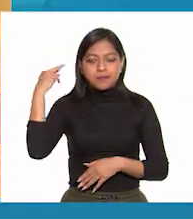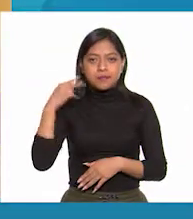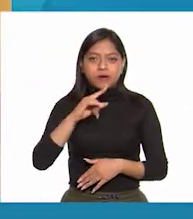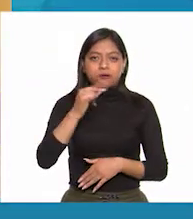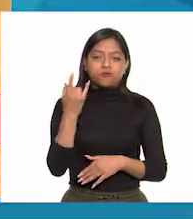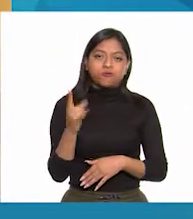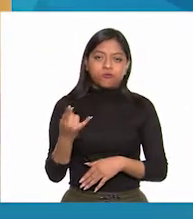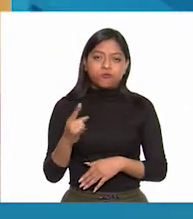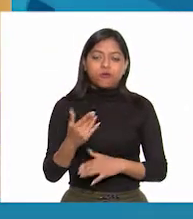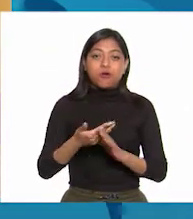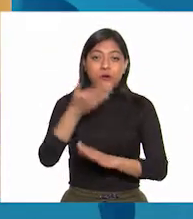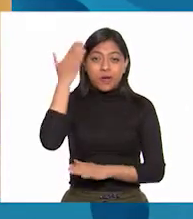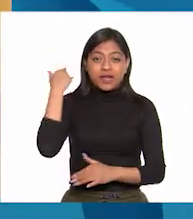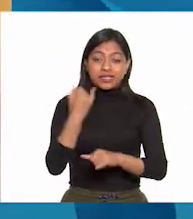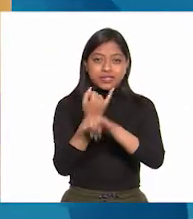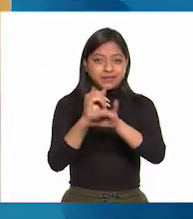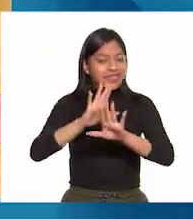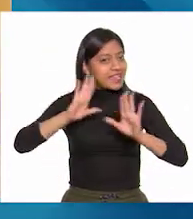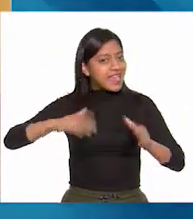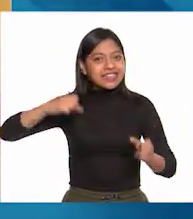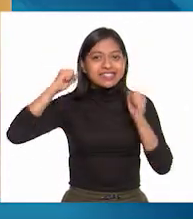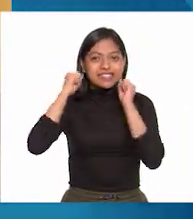independencia era irreversible.